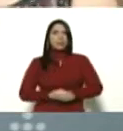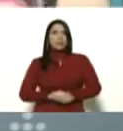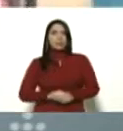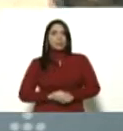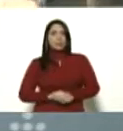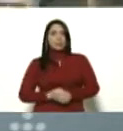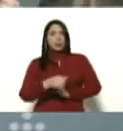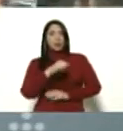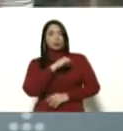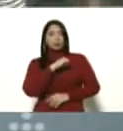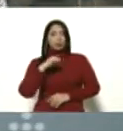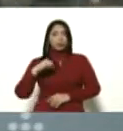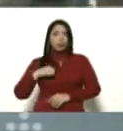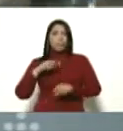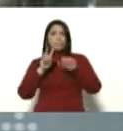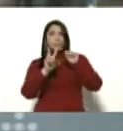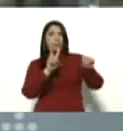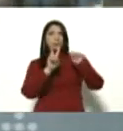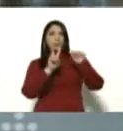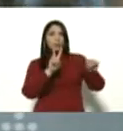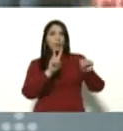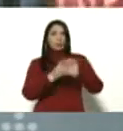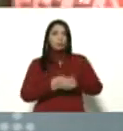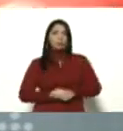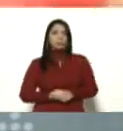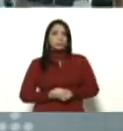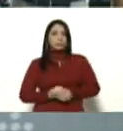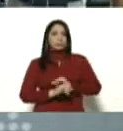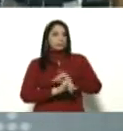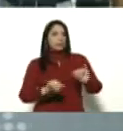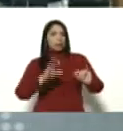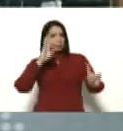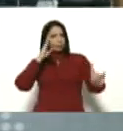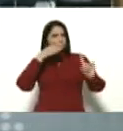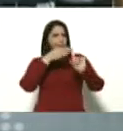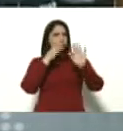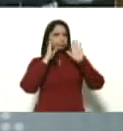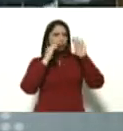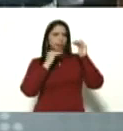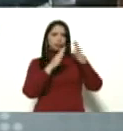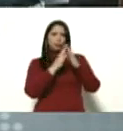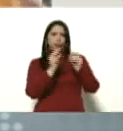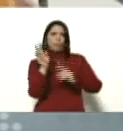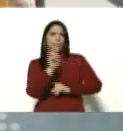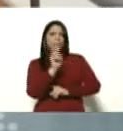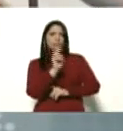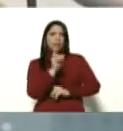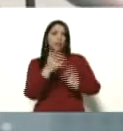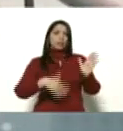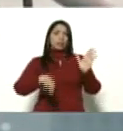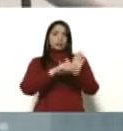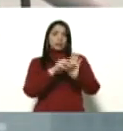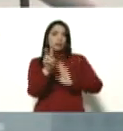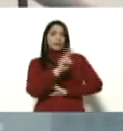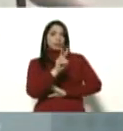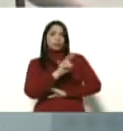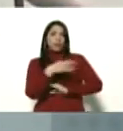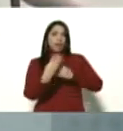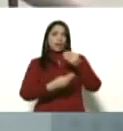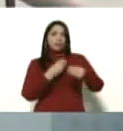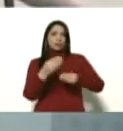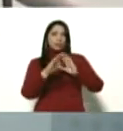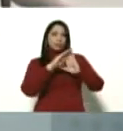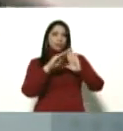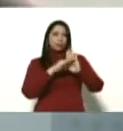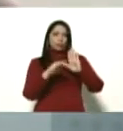Somos Venezuela, están allí ya atendiendo a todos los connacionales que están regresando y aplicando los protocolos de